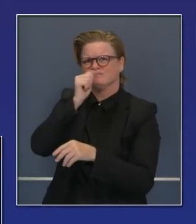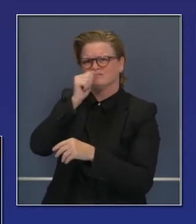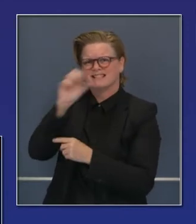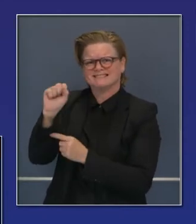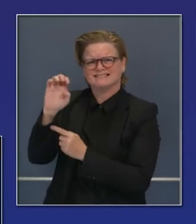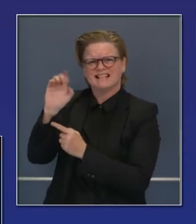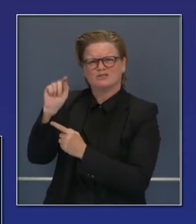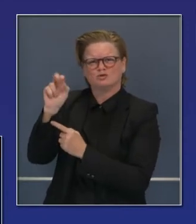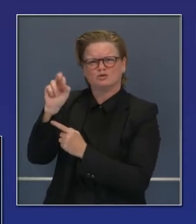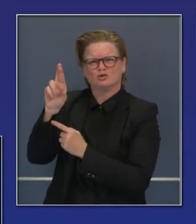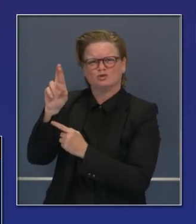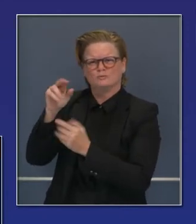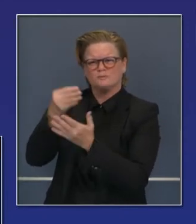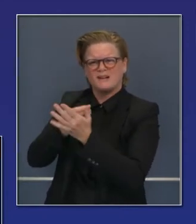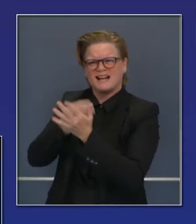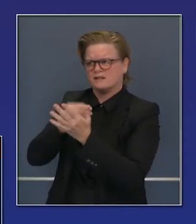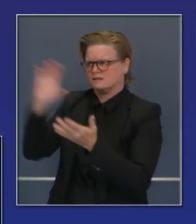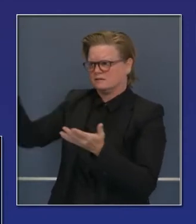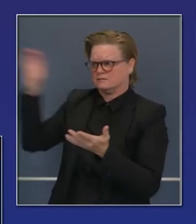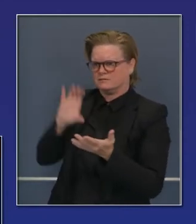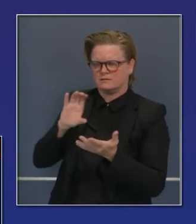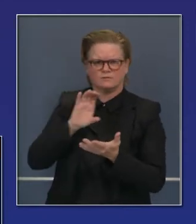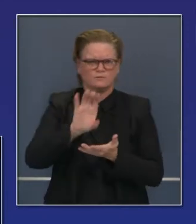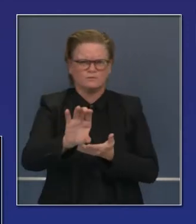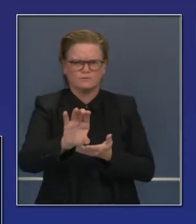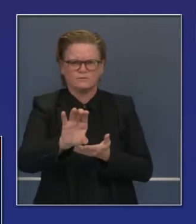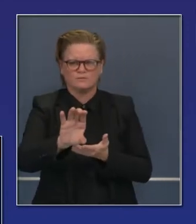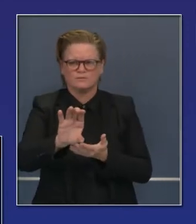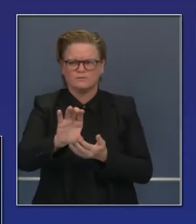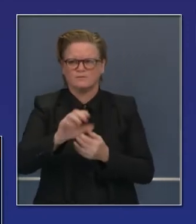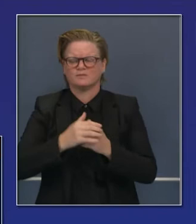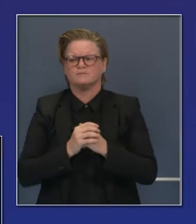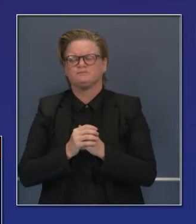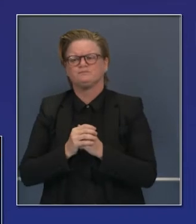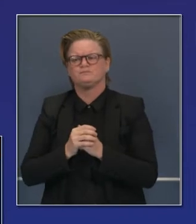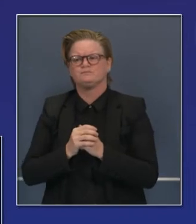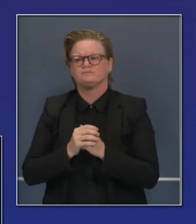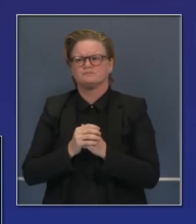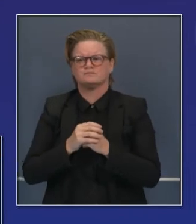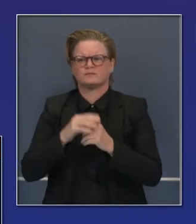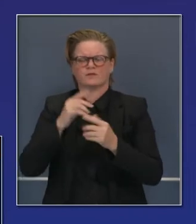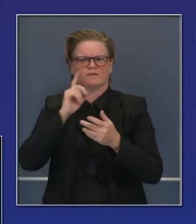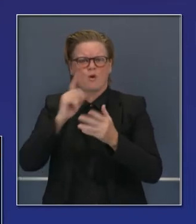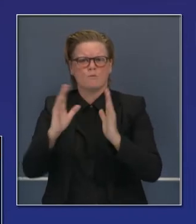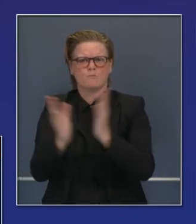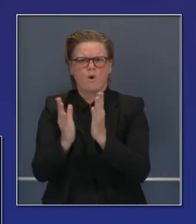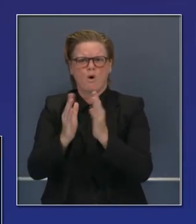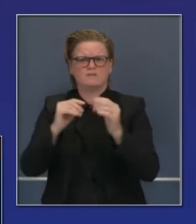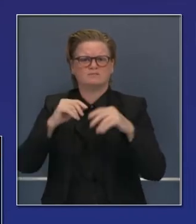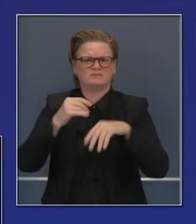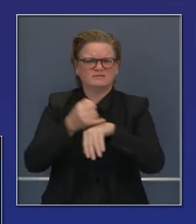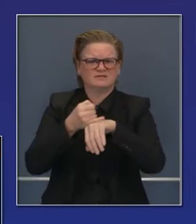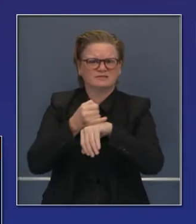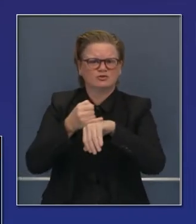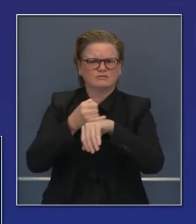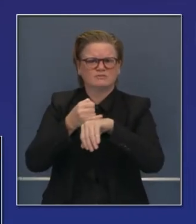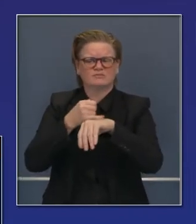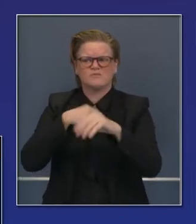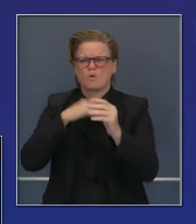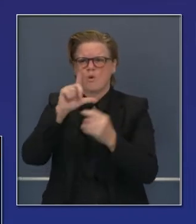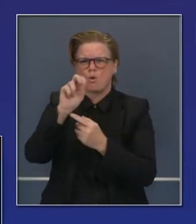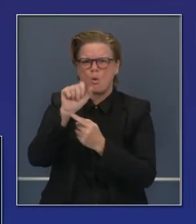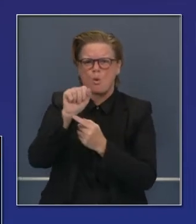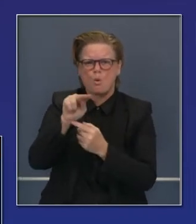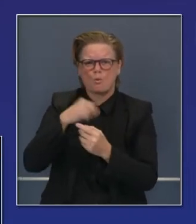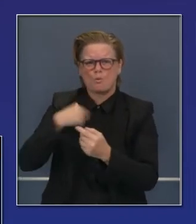de obtener 125 millones de dólares de préstamos en bajos intereses para los pequeños negocios, que pueden ser de hasta 100 mil